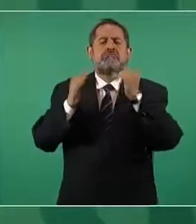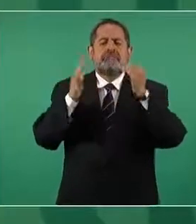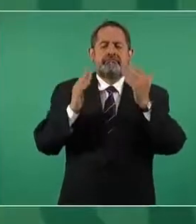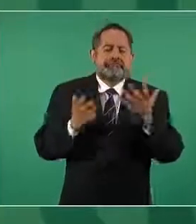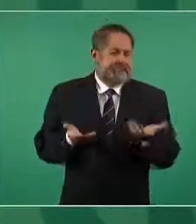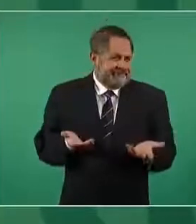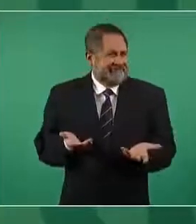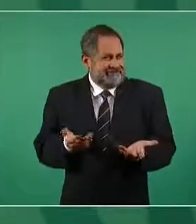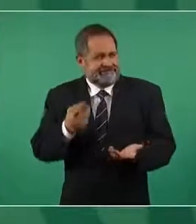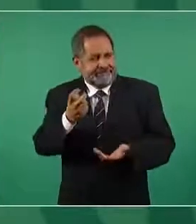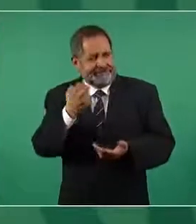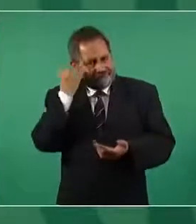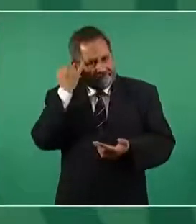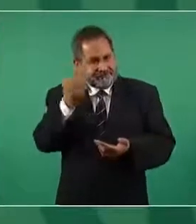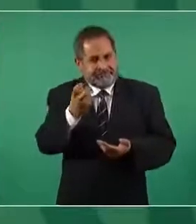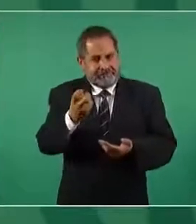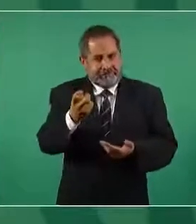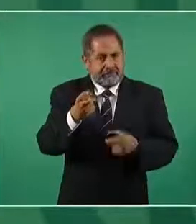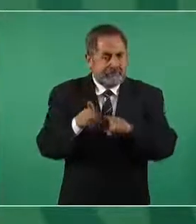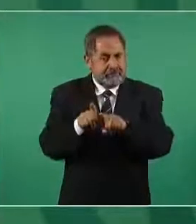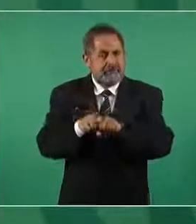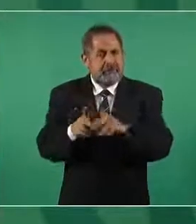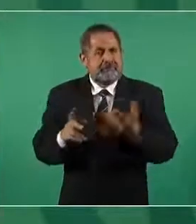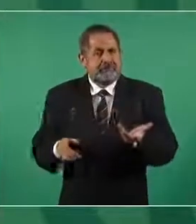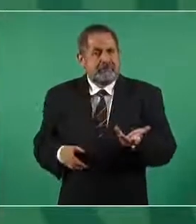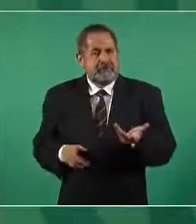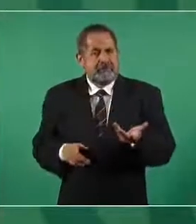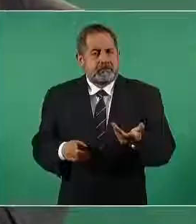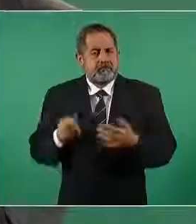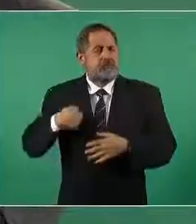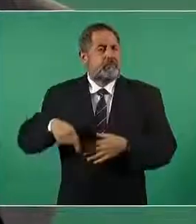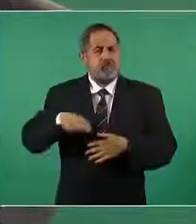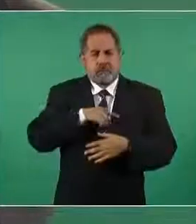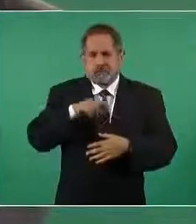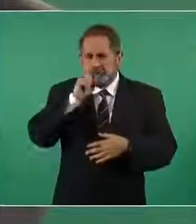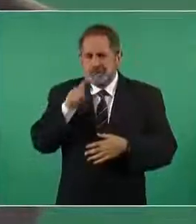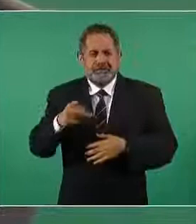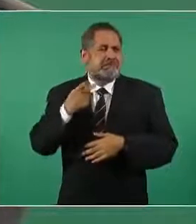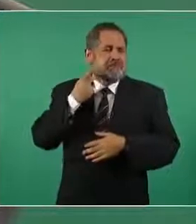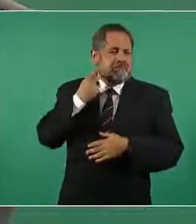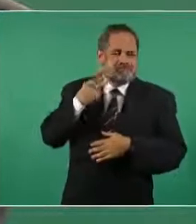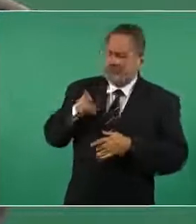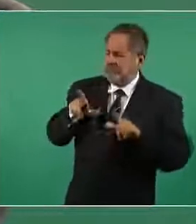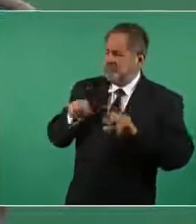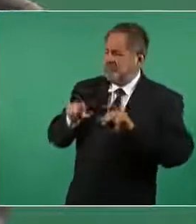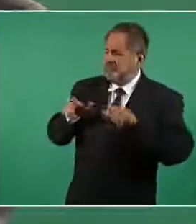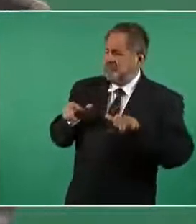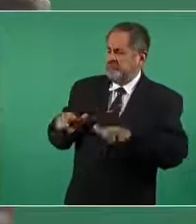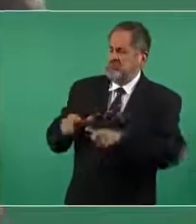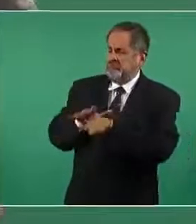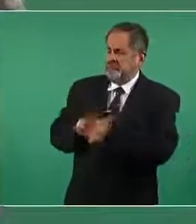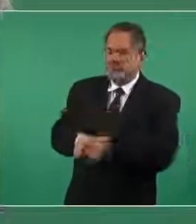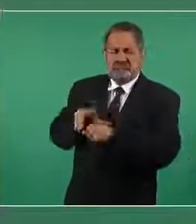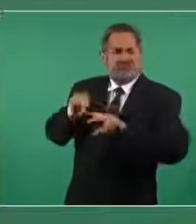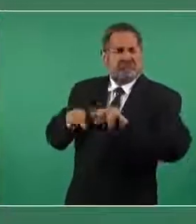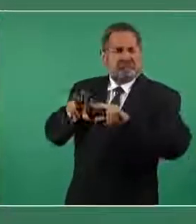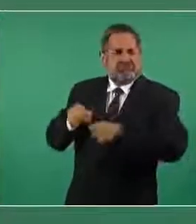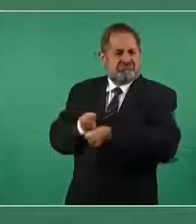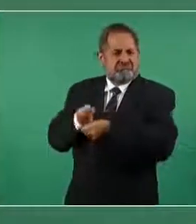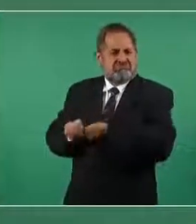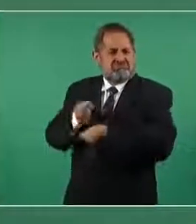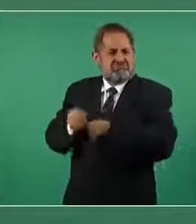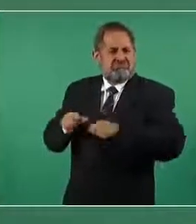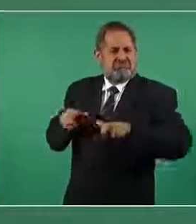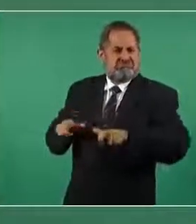entonces en vez de estar con la misma política de querer resolver las cosas